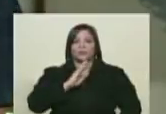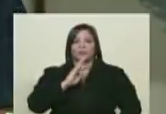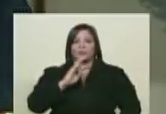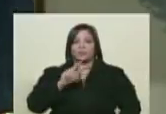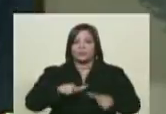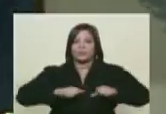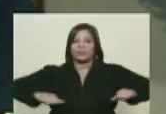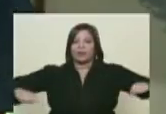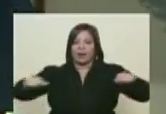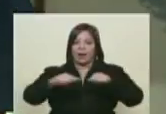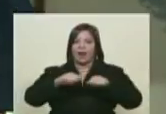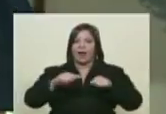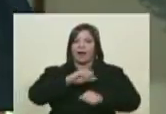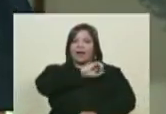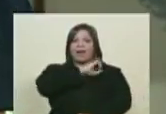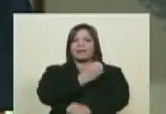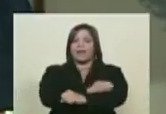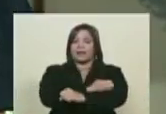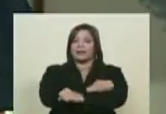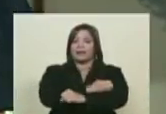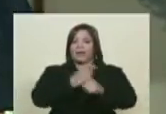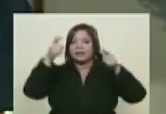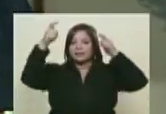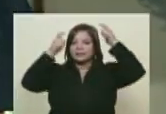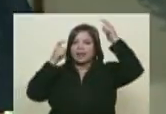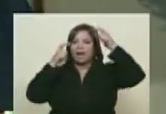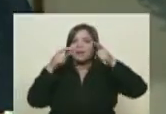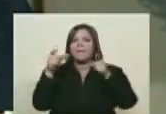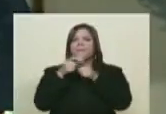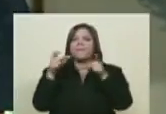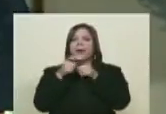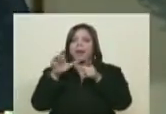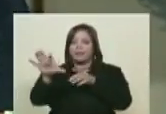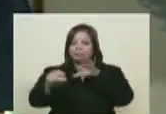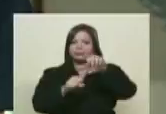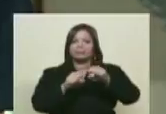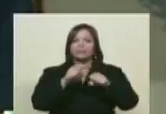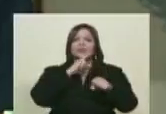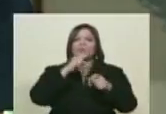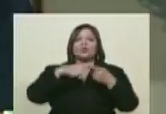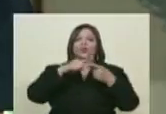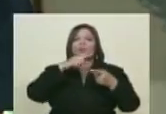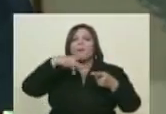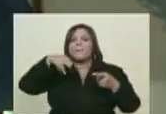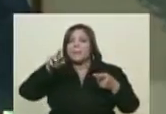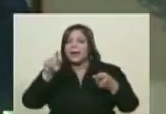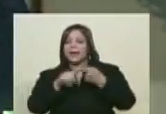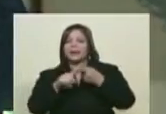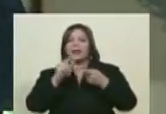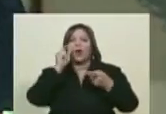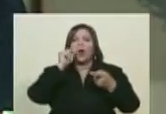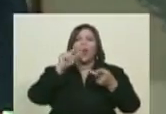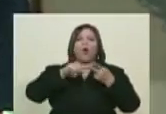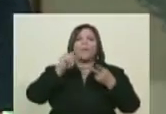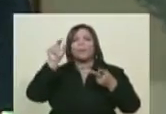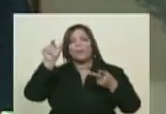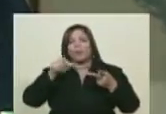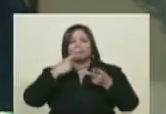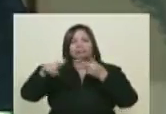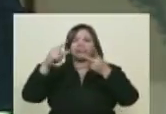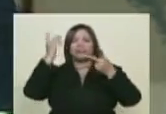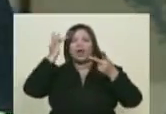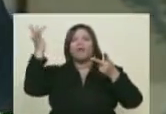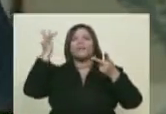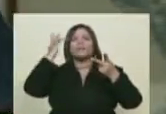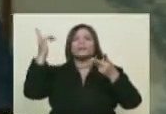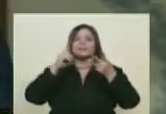el área energética. Hugo Chávez tomó las palabras de Juan Pablo Pérez Alfonso, de Salvador de la Plaza, de